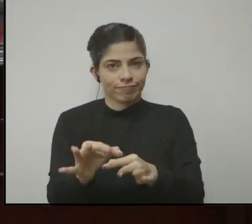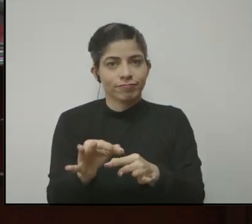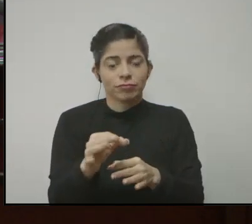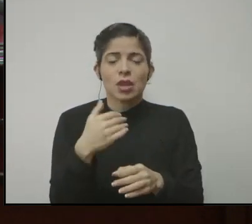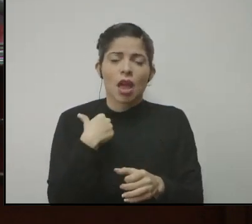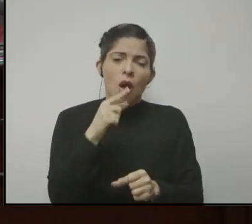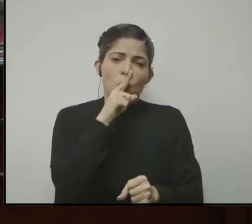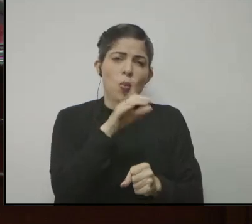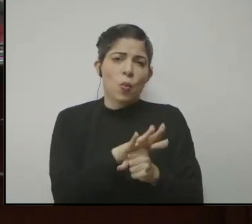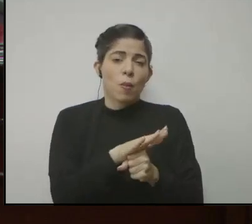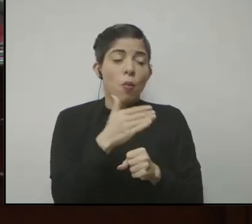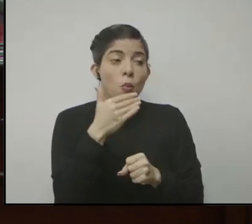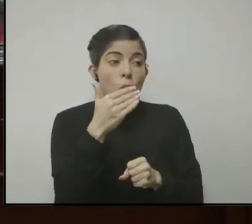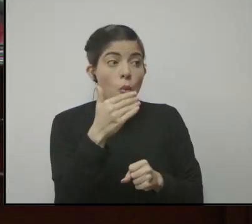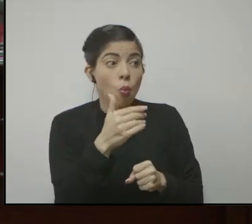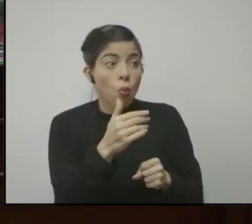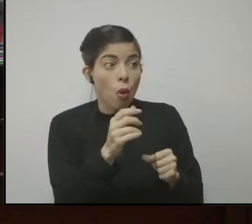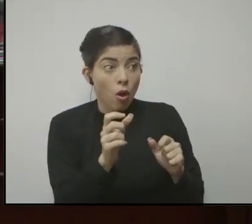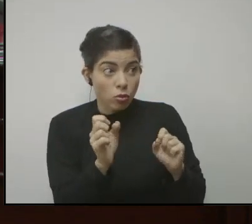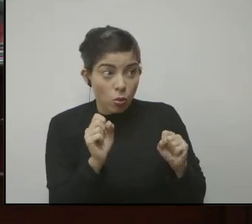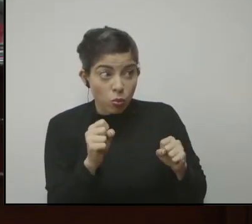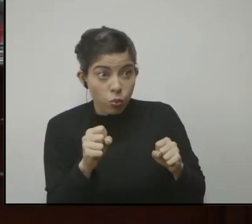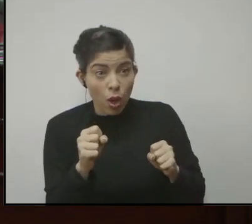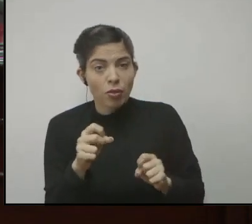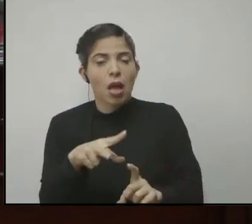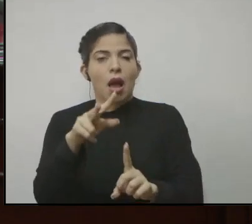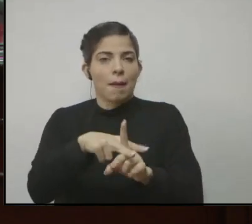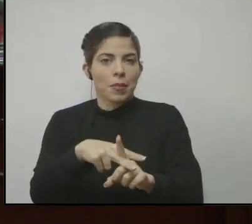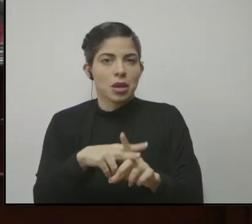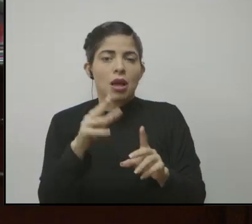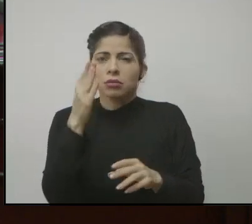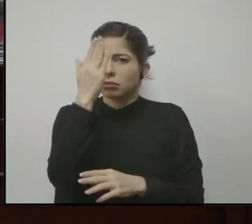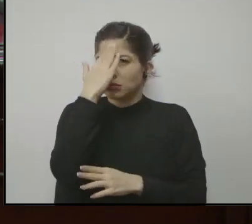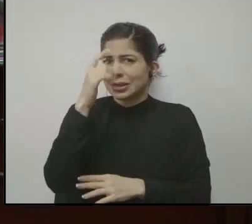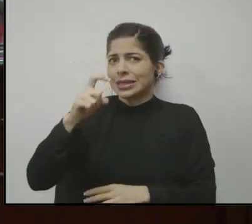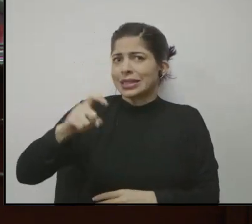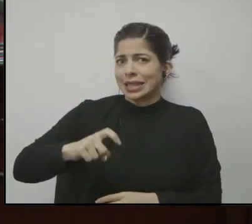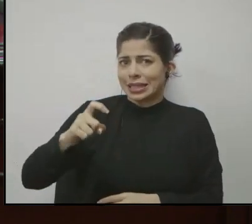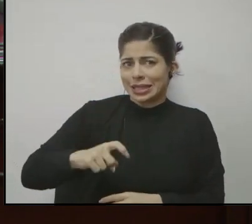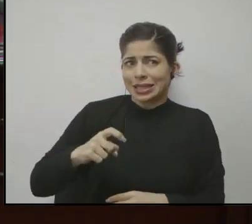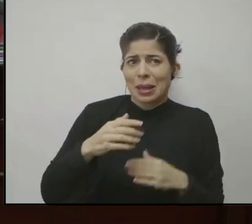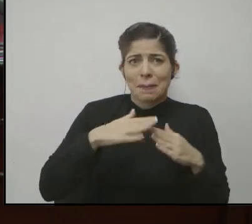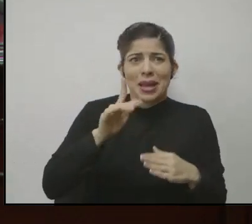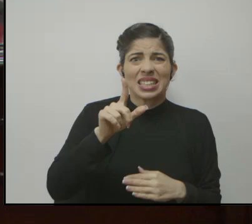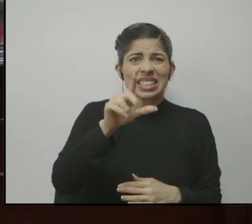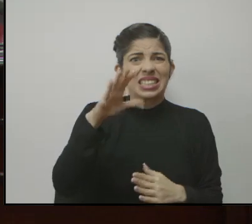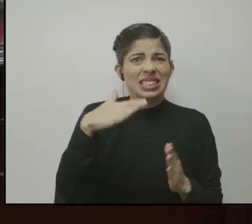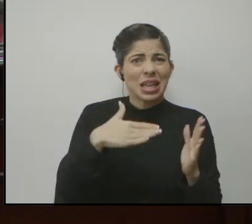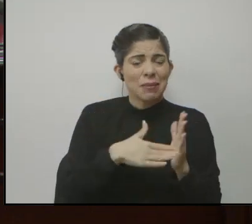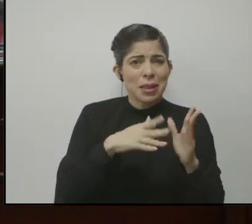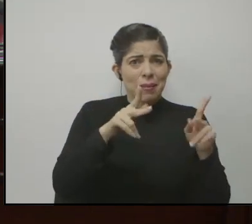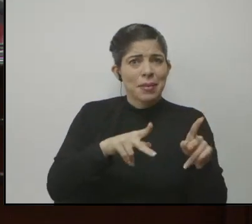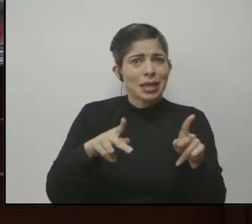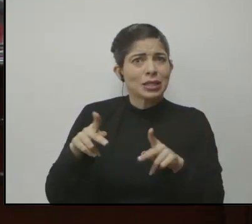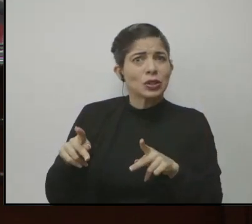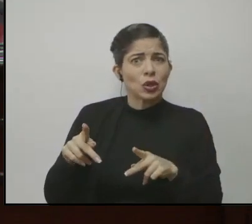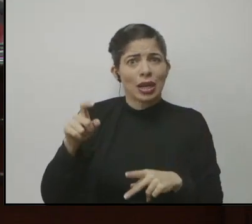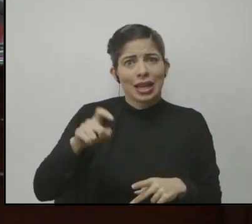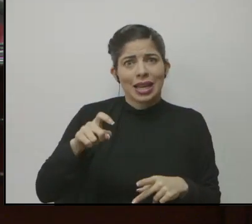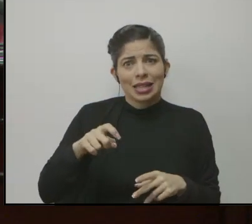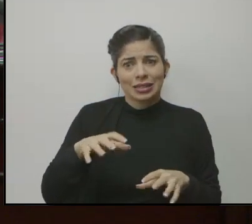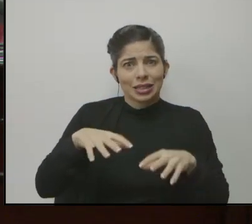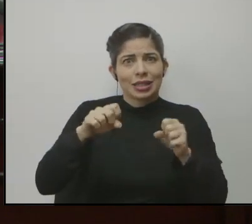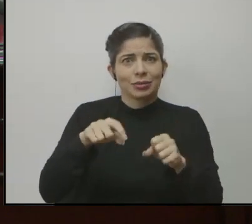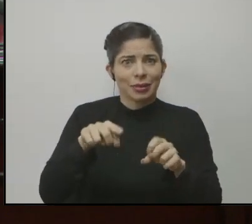el compromiso que apenas tengamos la oportunidad, las vamos a aplicar. Sabemos de la necesidad que tienen más de 100 mil personas de hacer